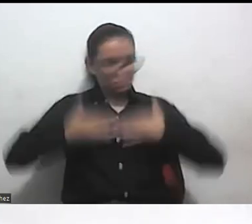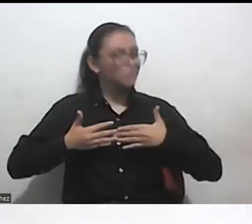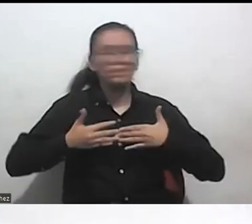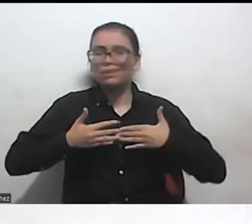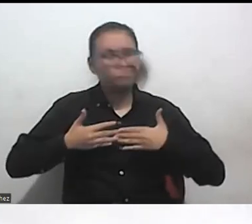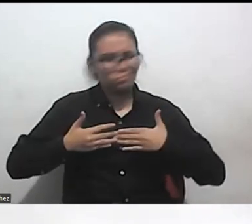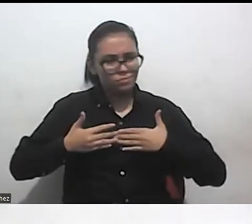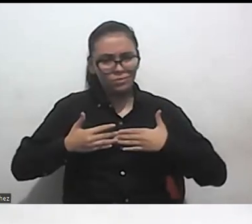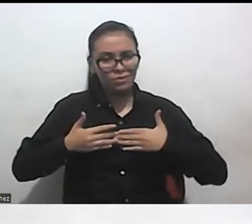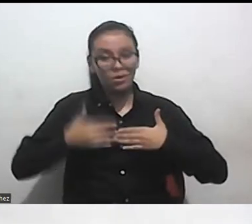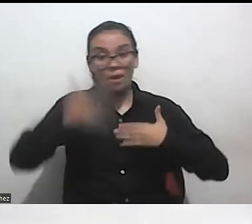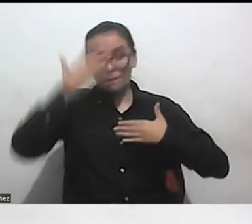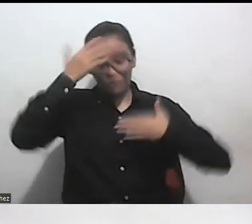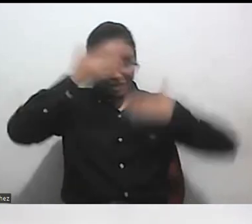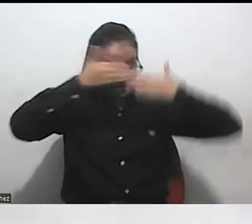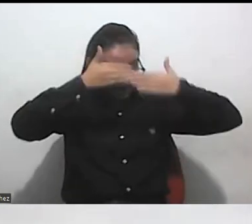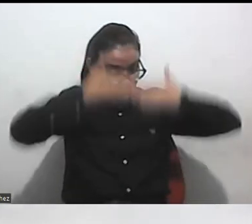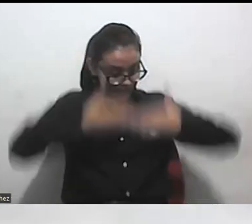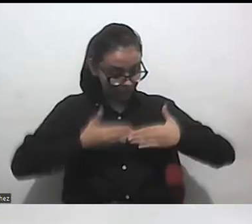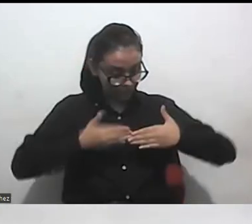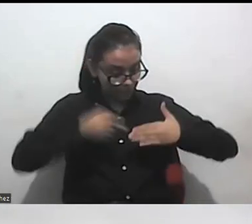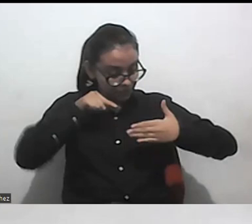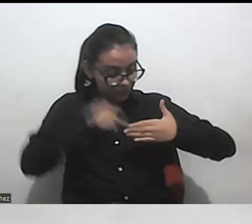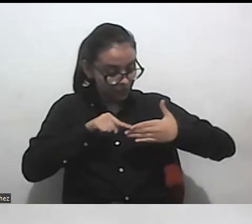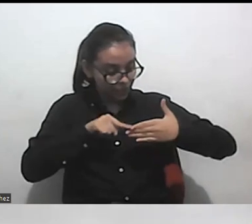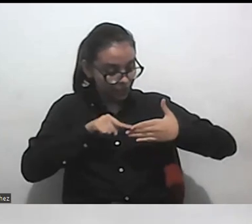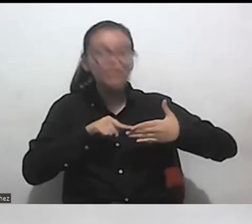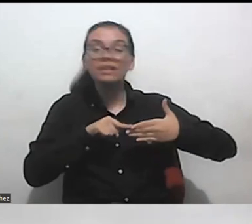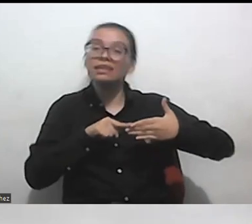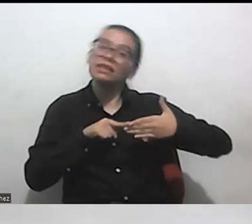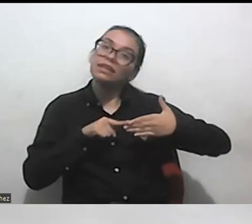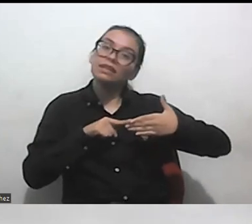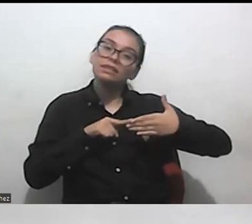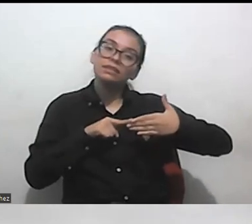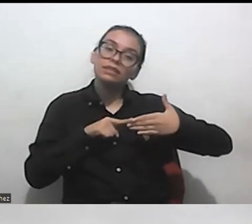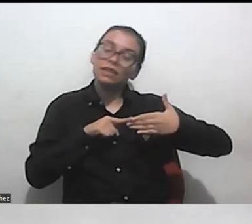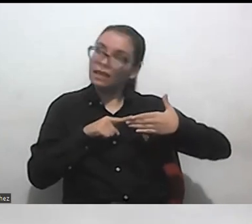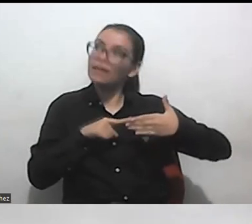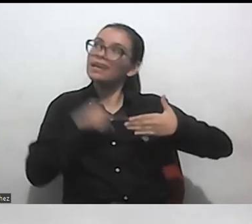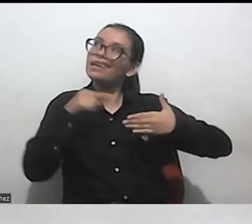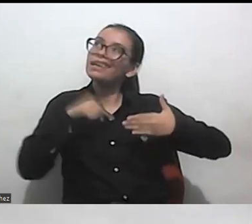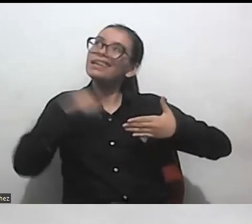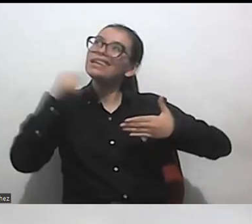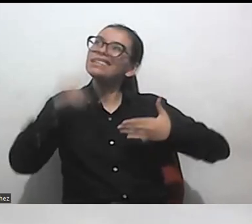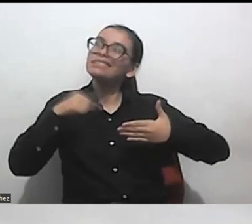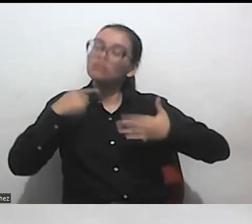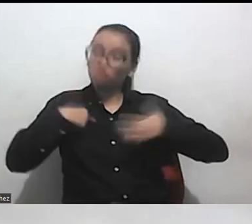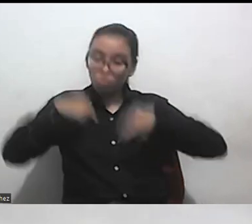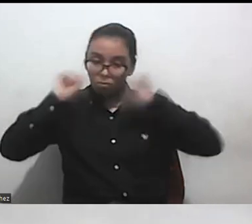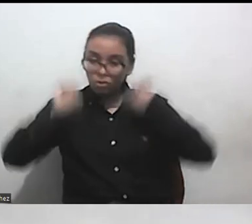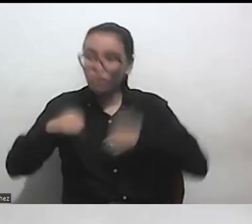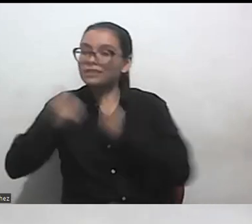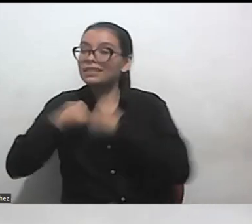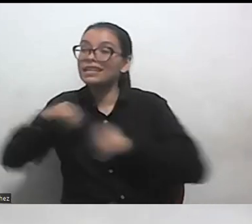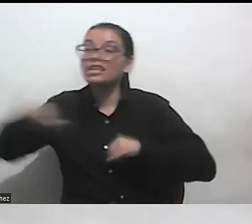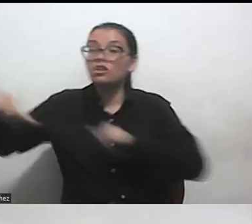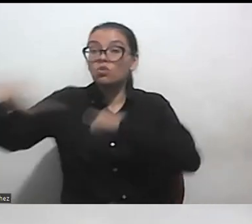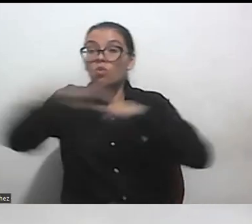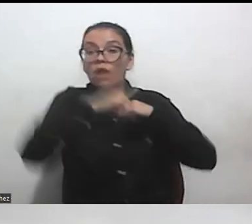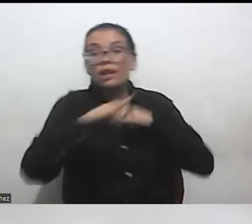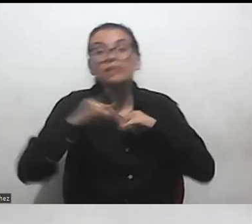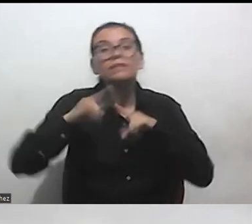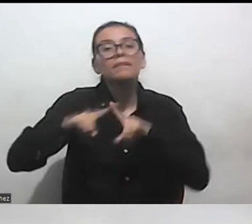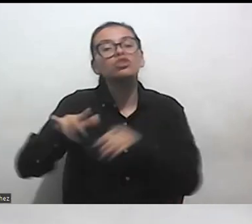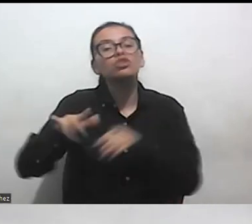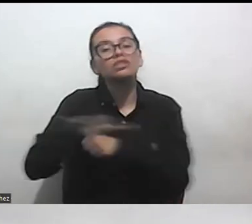es la capacidad de entender de que todos somos iguales con diferentes condiciones con